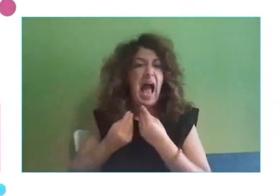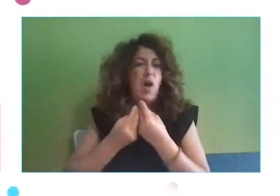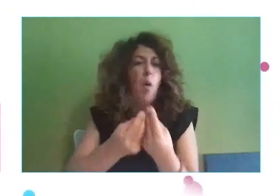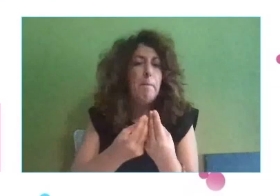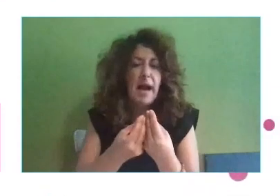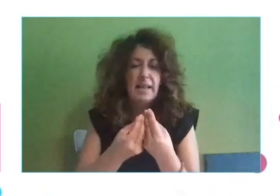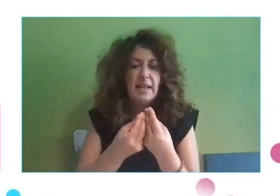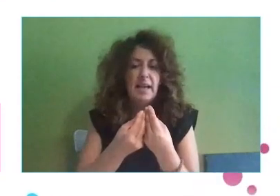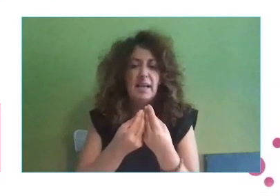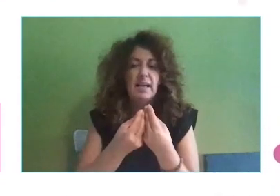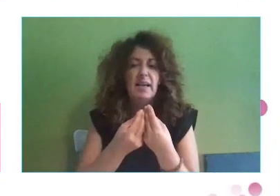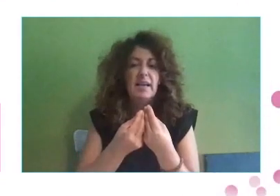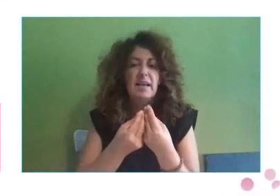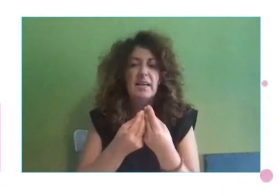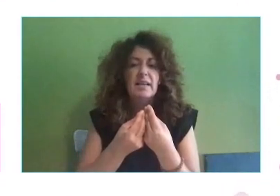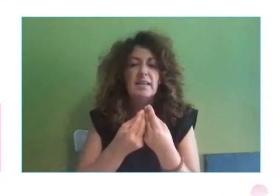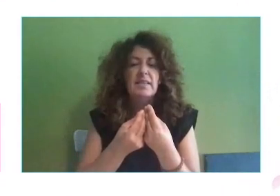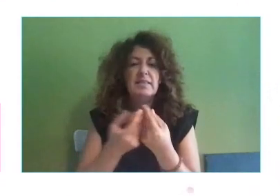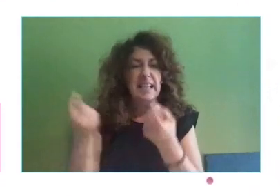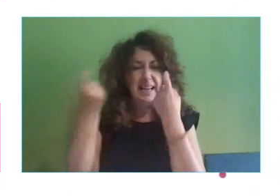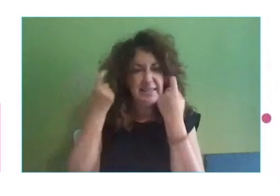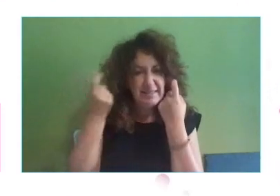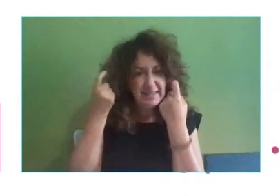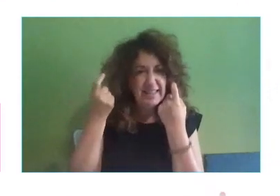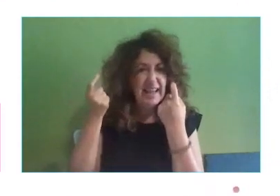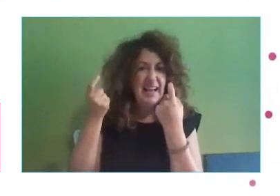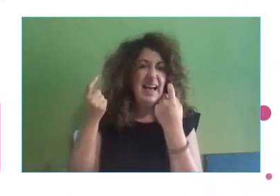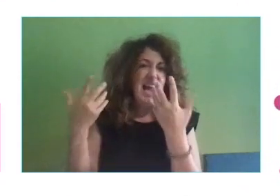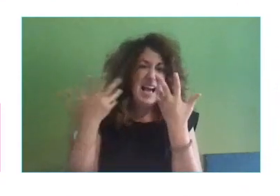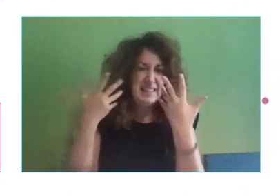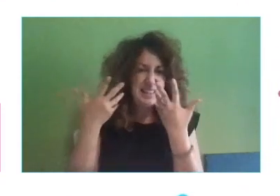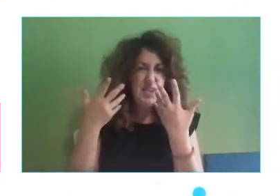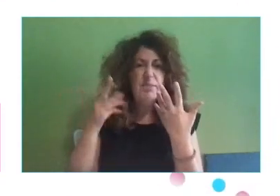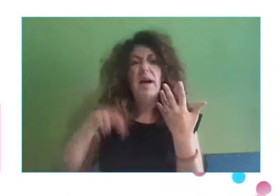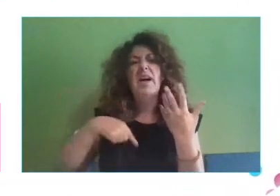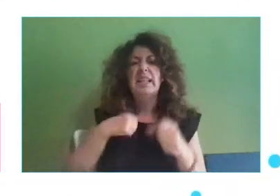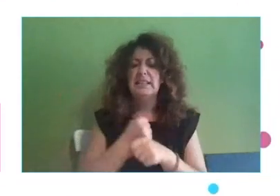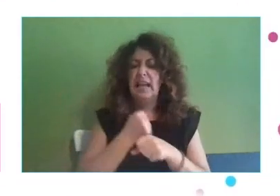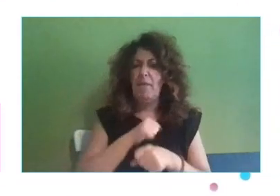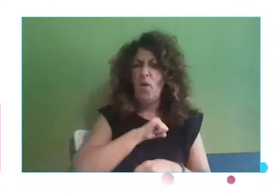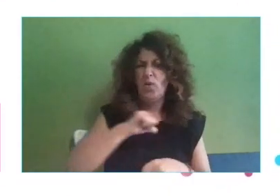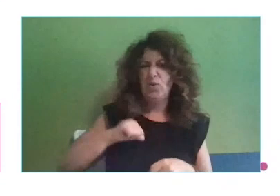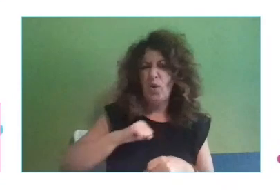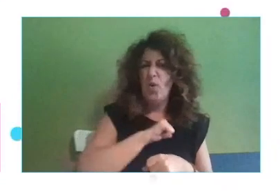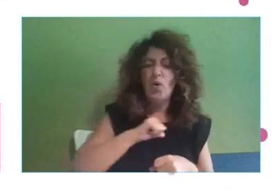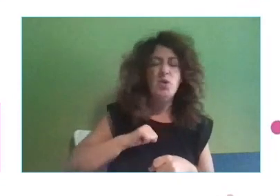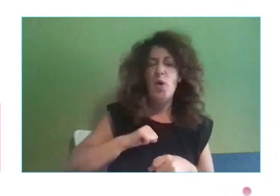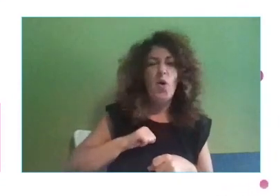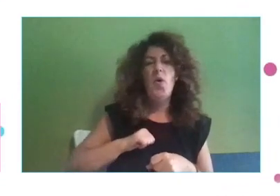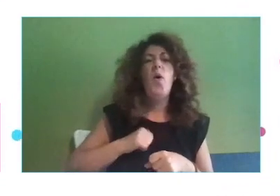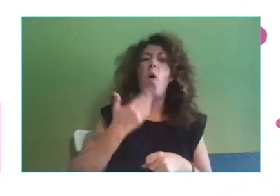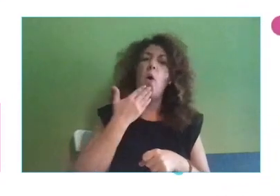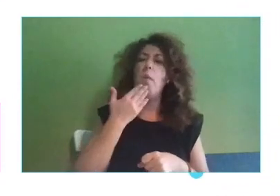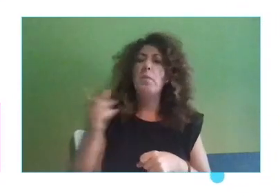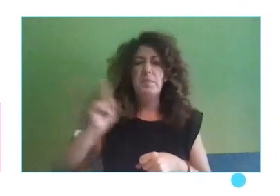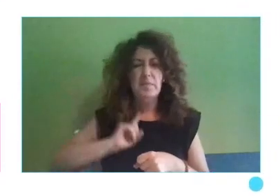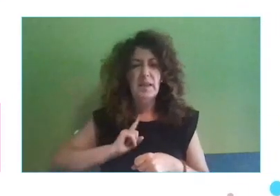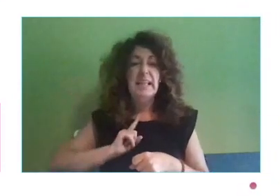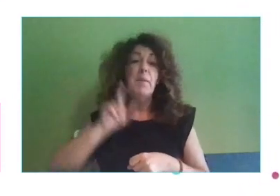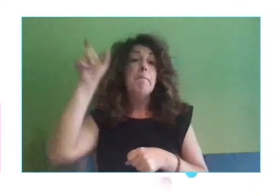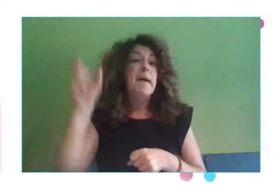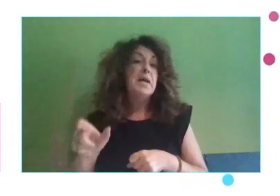como decía Rodrigo antes, ya no es un trabajo o una persona, sino que va a poder gestionar varias empresas, va a poder